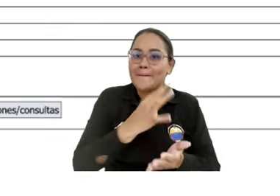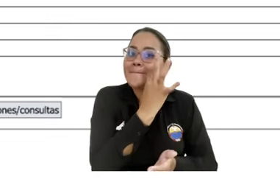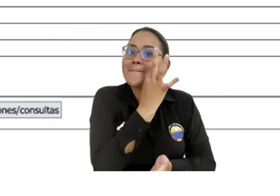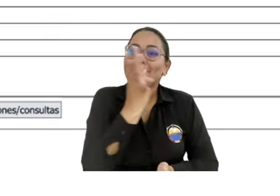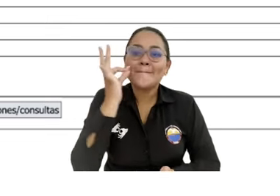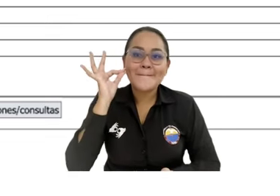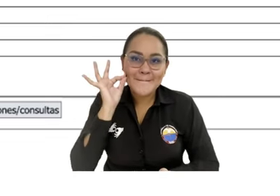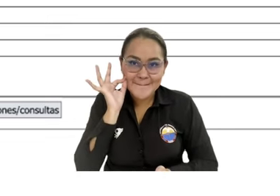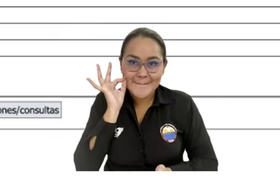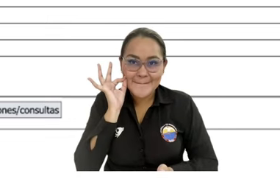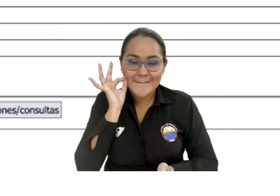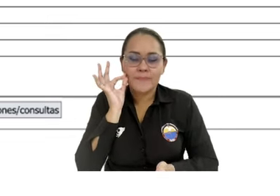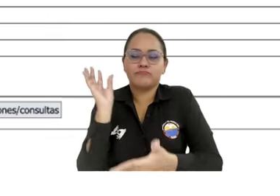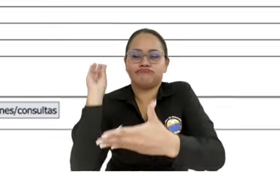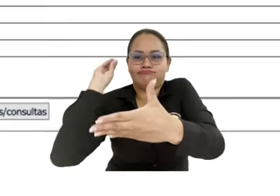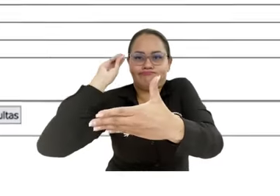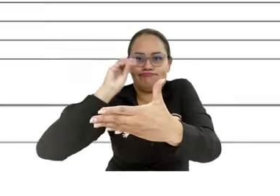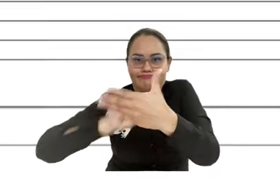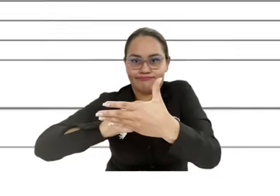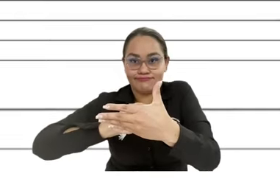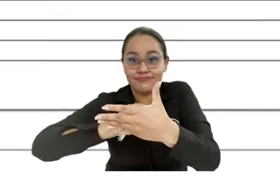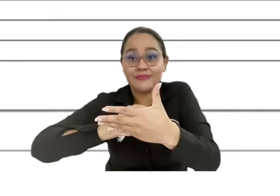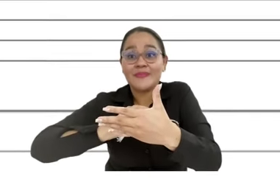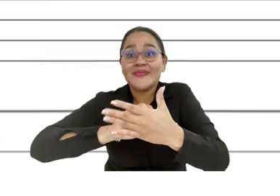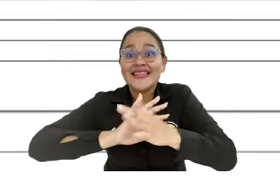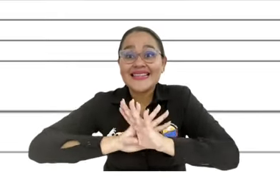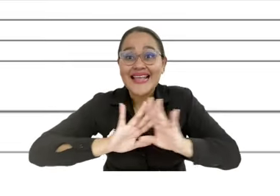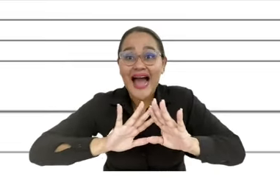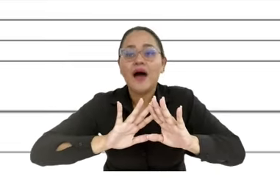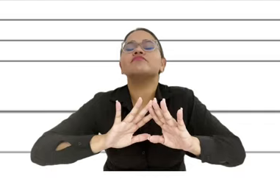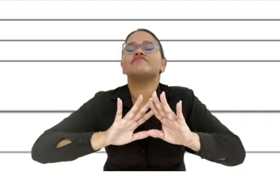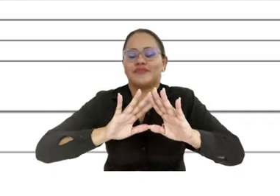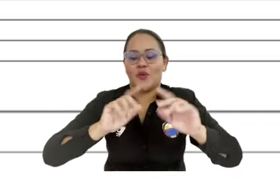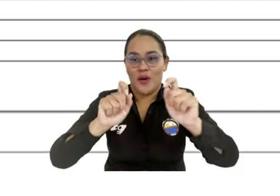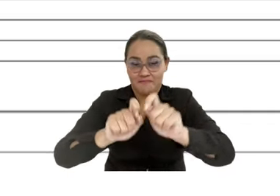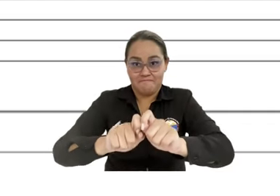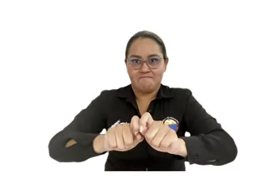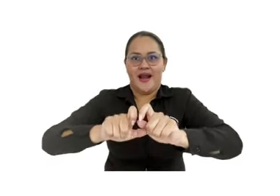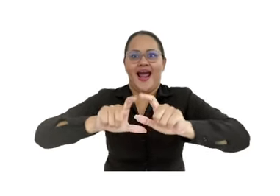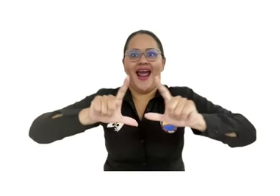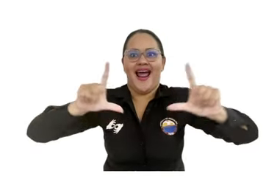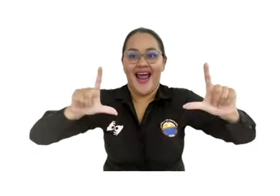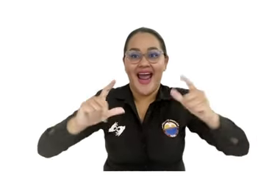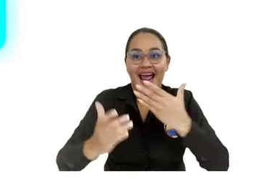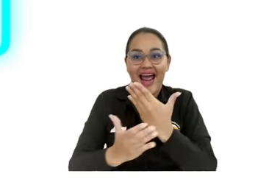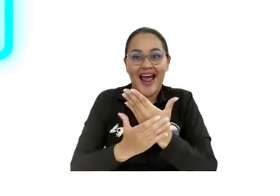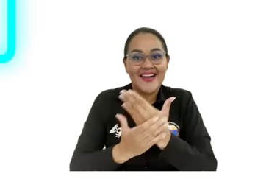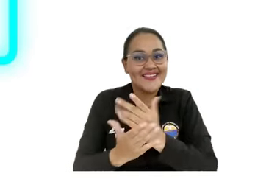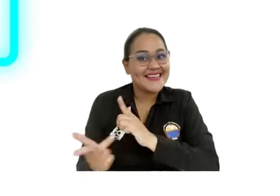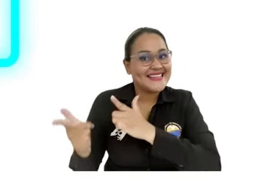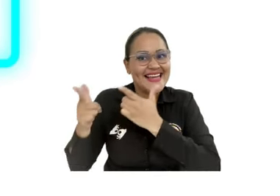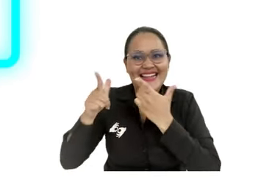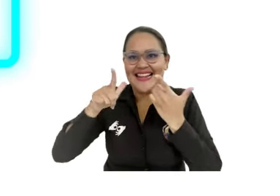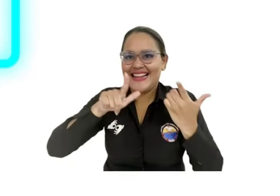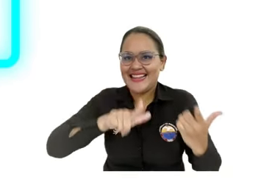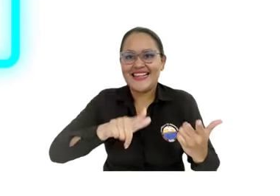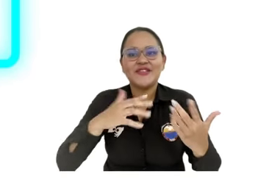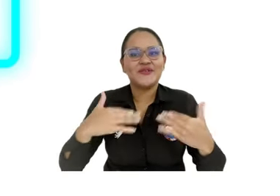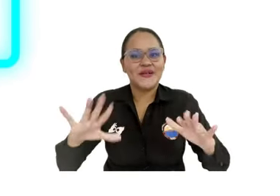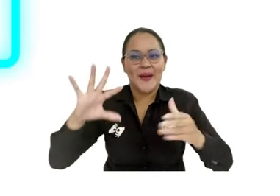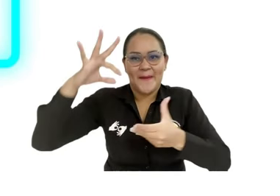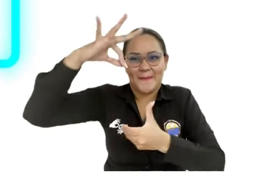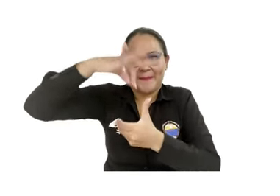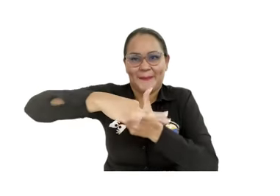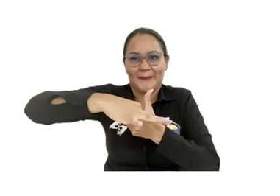campo Ingrese su clave y registrar tu voto dando clic en el botón Votar El sistema te mostrará una ventana donde se